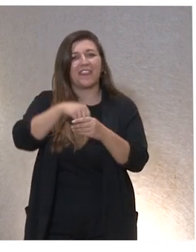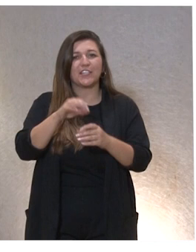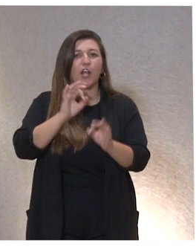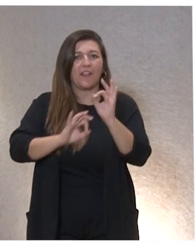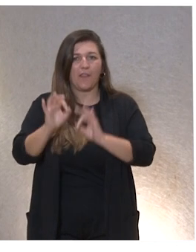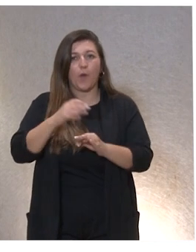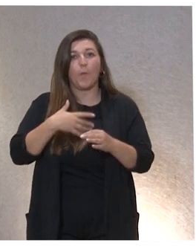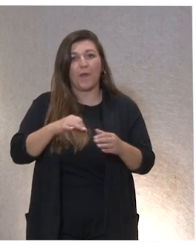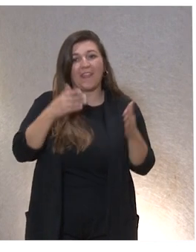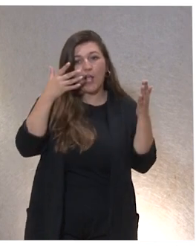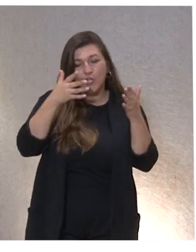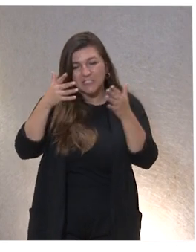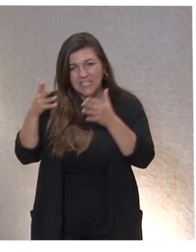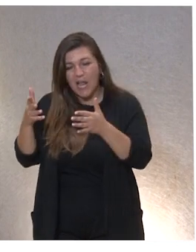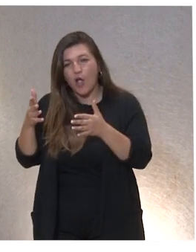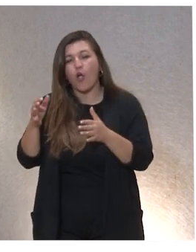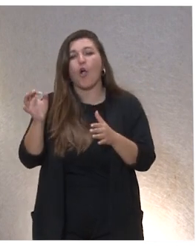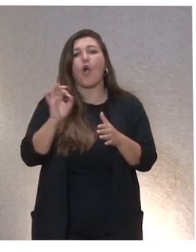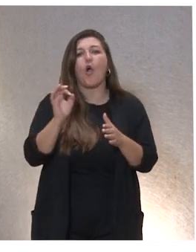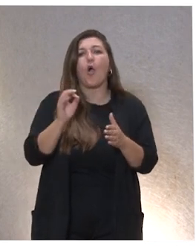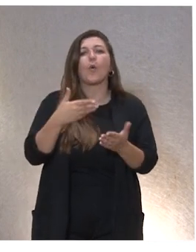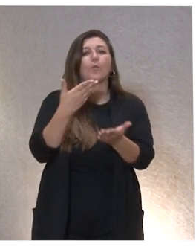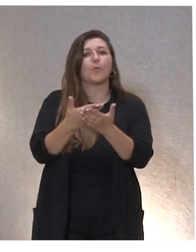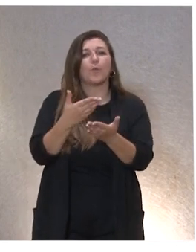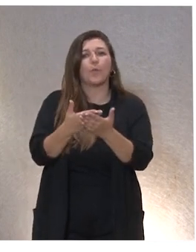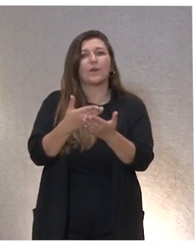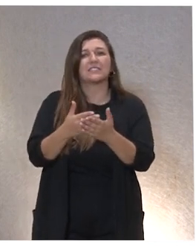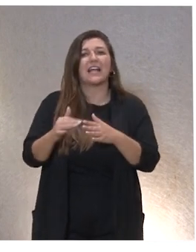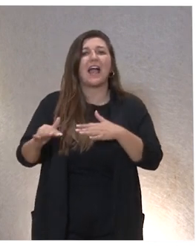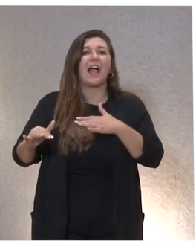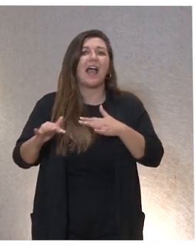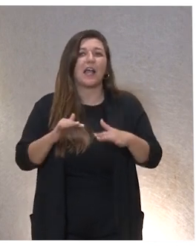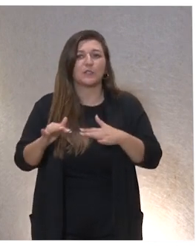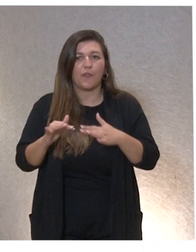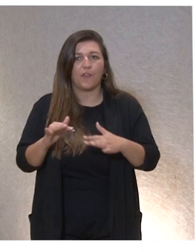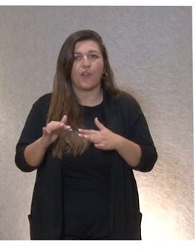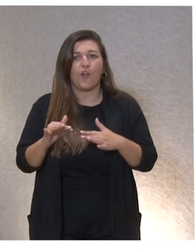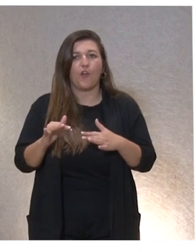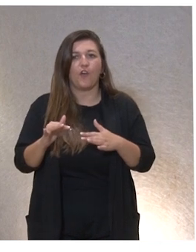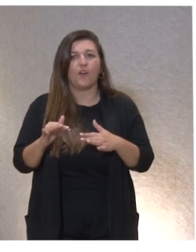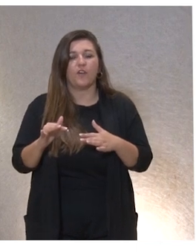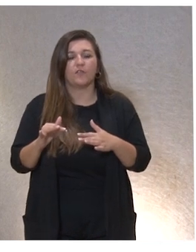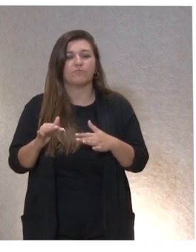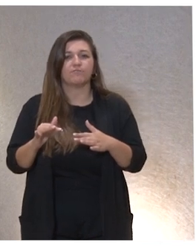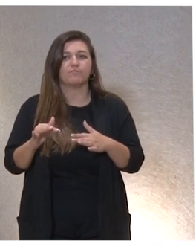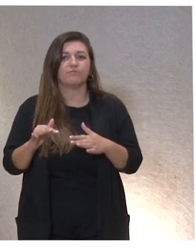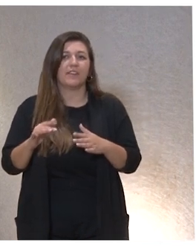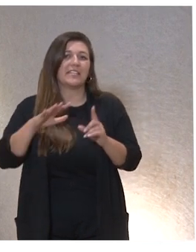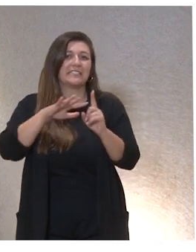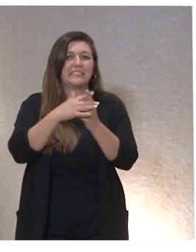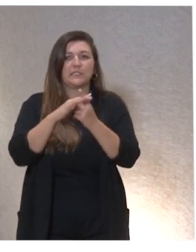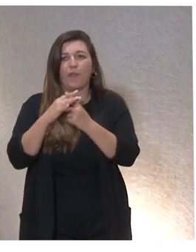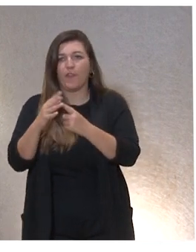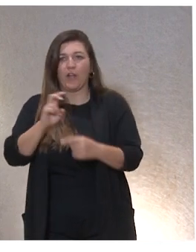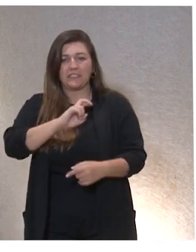recomendaciones o con propuestas determinadas de actuación ante ciertas situaciones